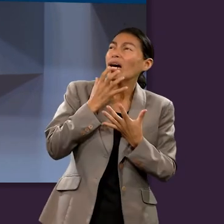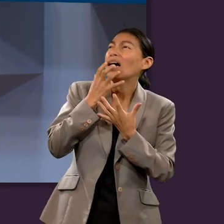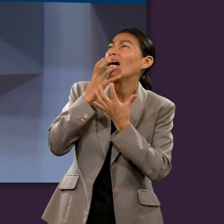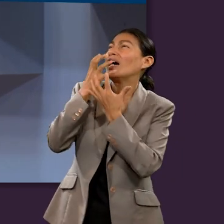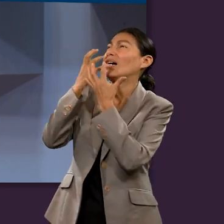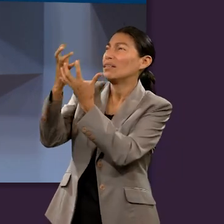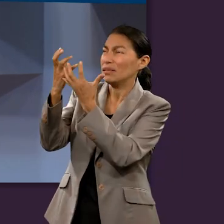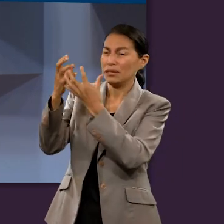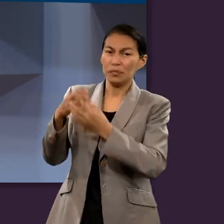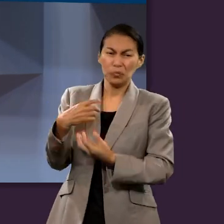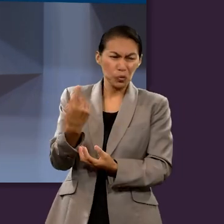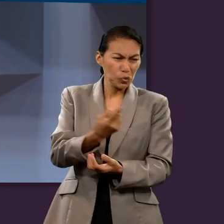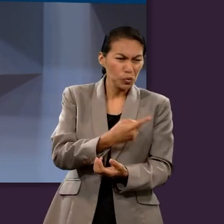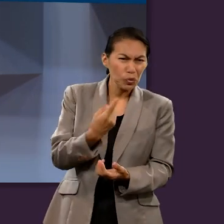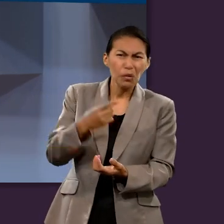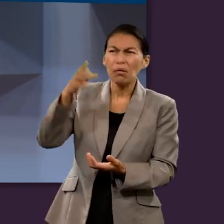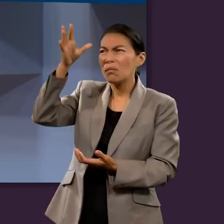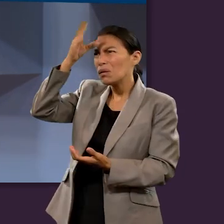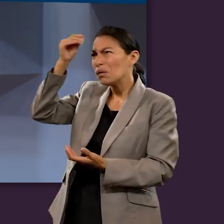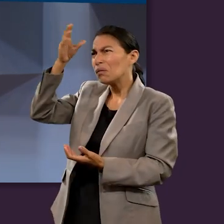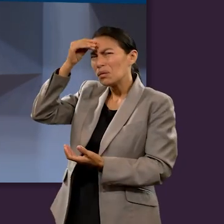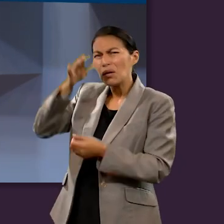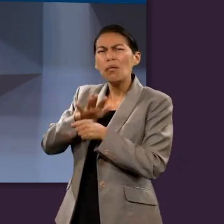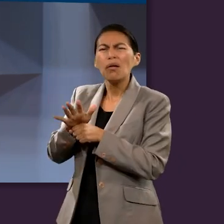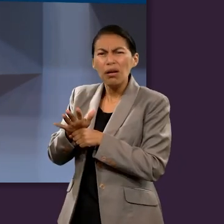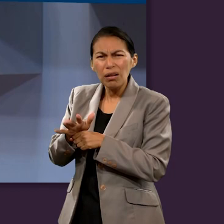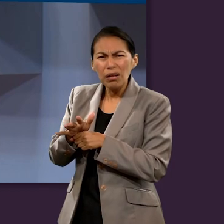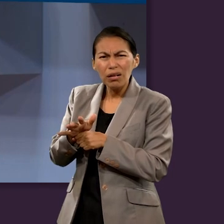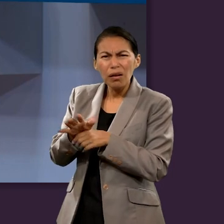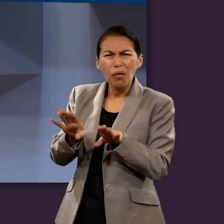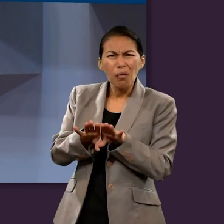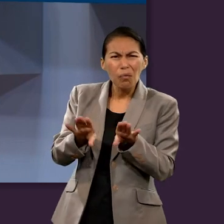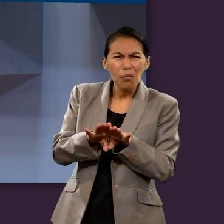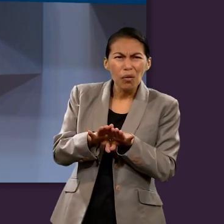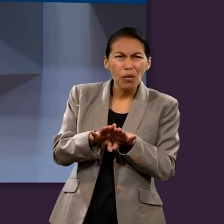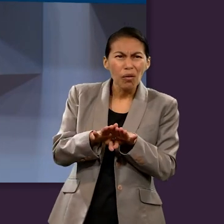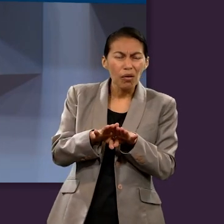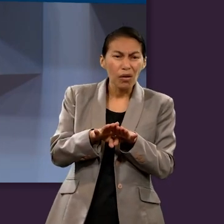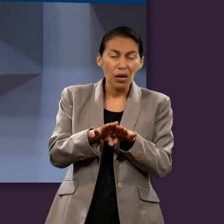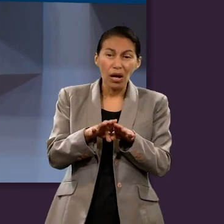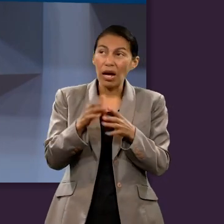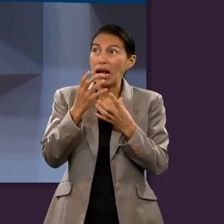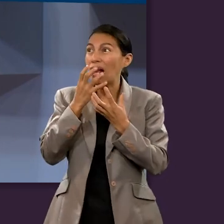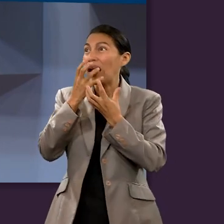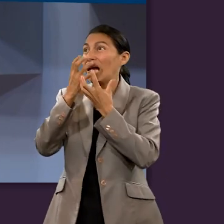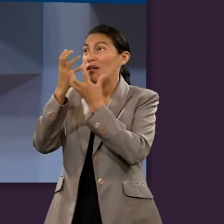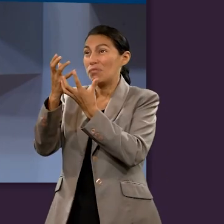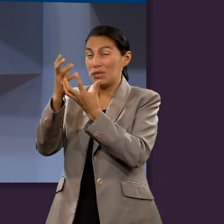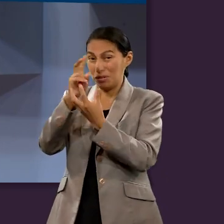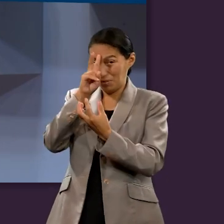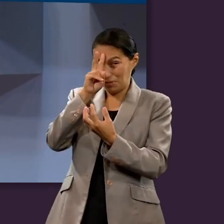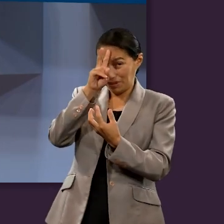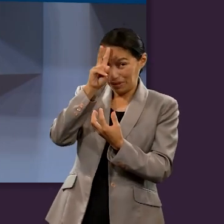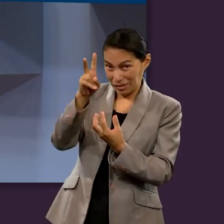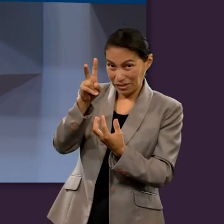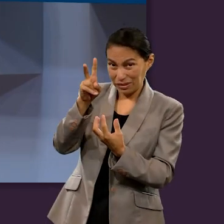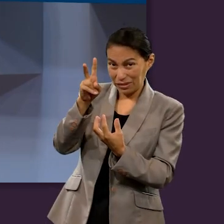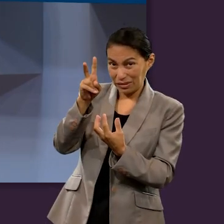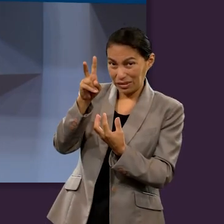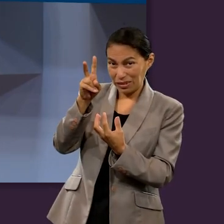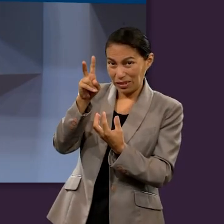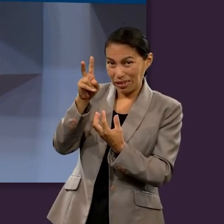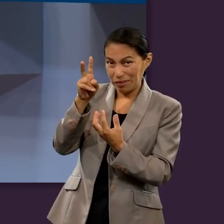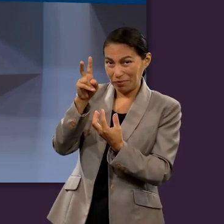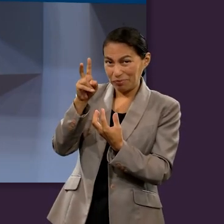almas que clamaban por justicia que podemos nosotros Ricardo aprender sobre la diferencia